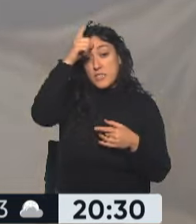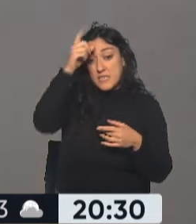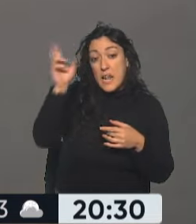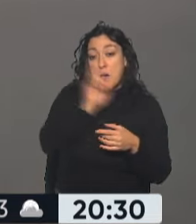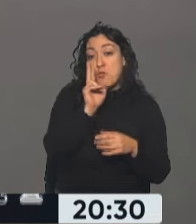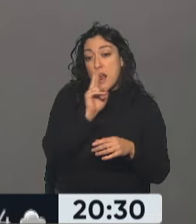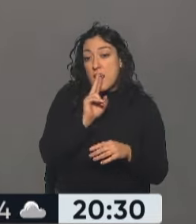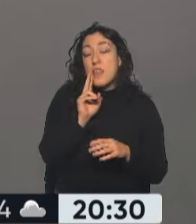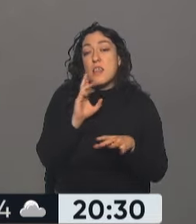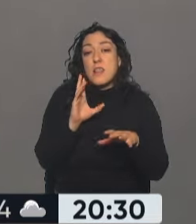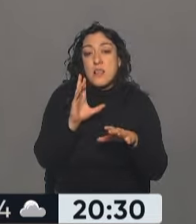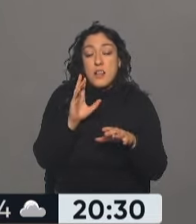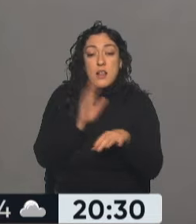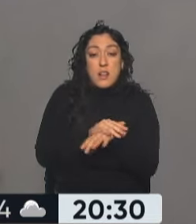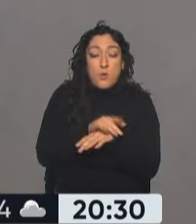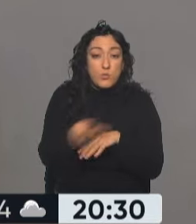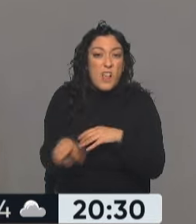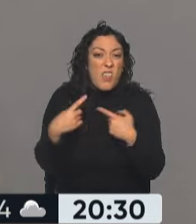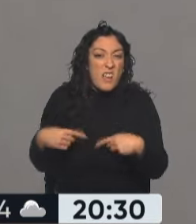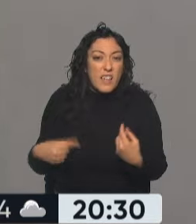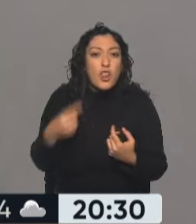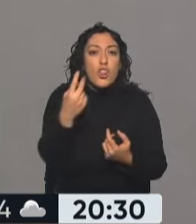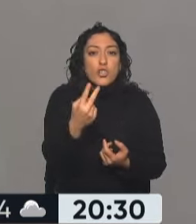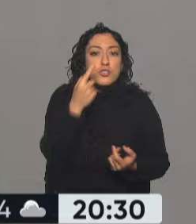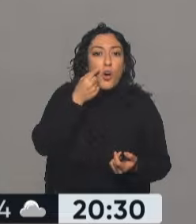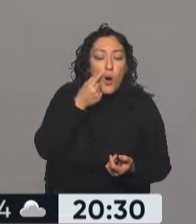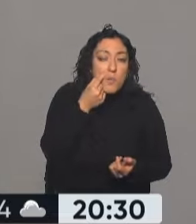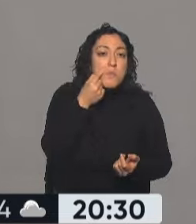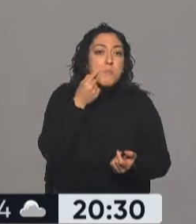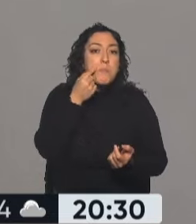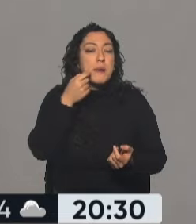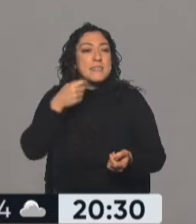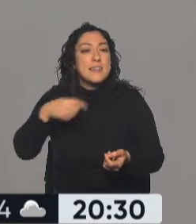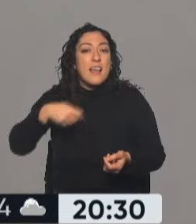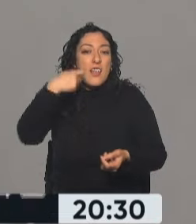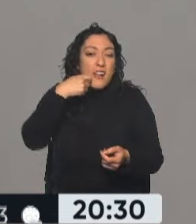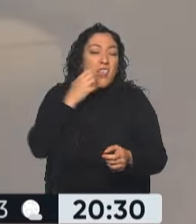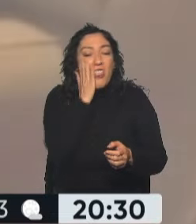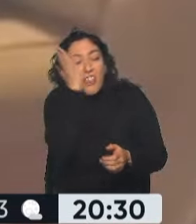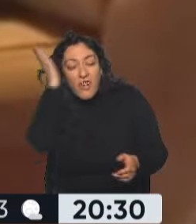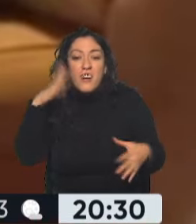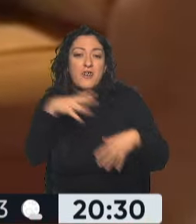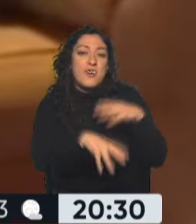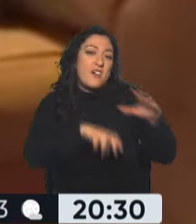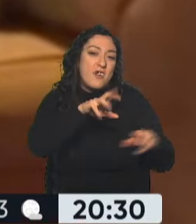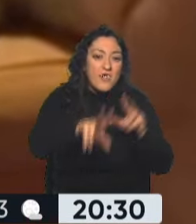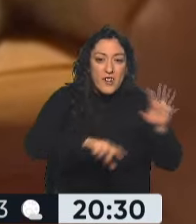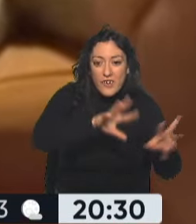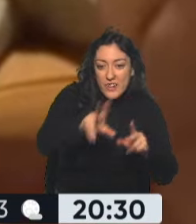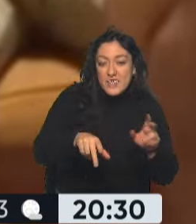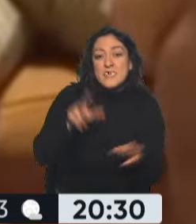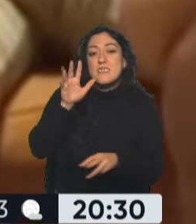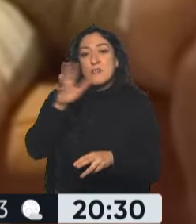a una mujer acusada de engañar y dormir a dos hombres para desvalijarlos. Se trata de Ramón Isabel Ramírez, de 58